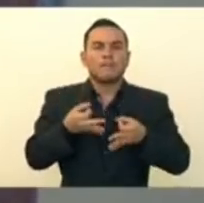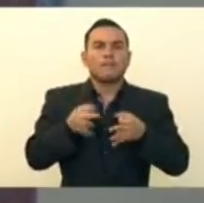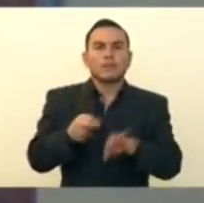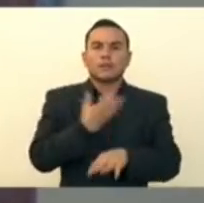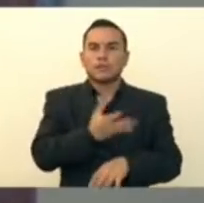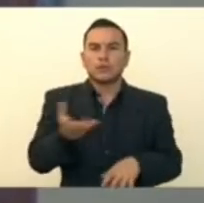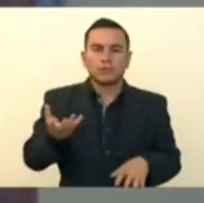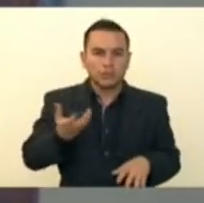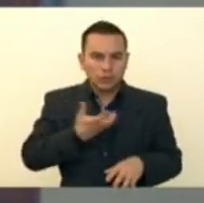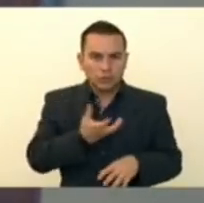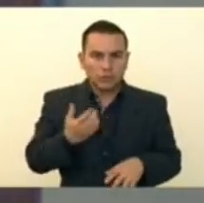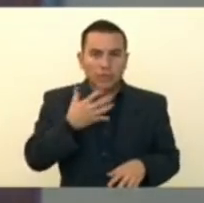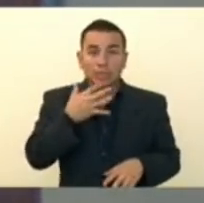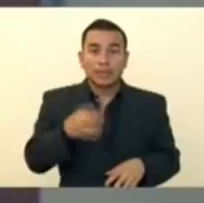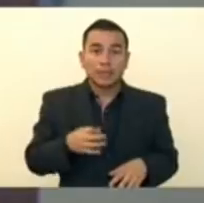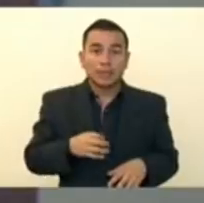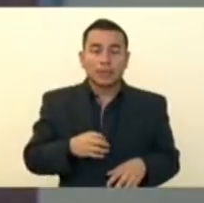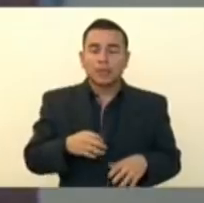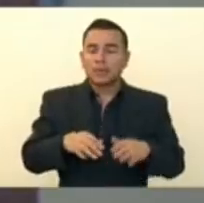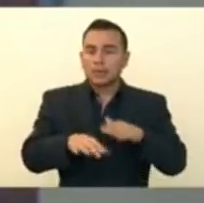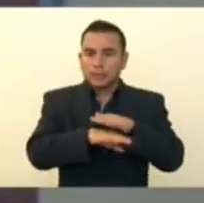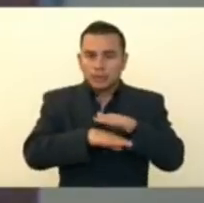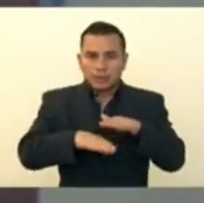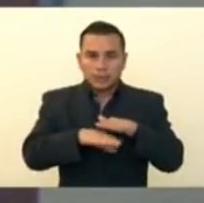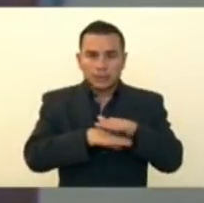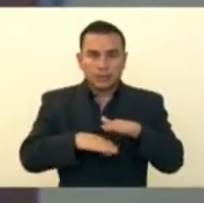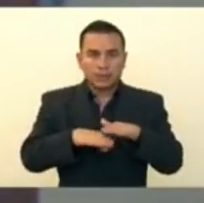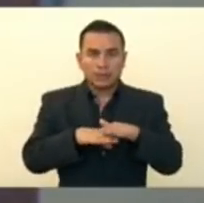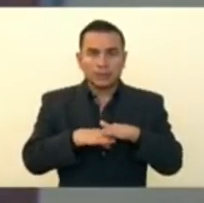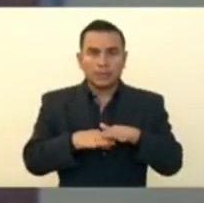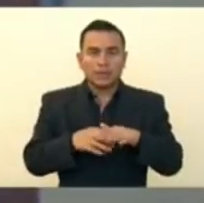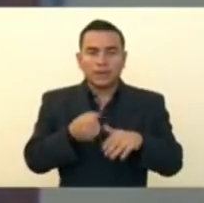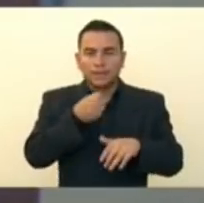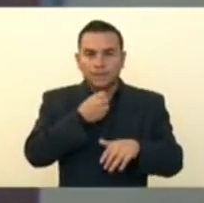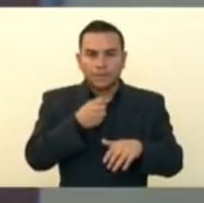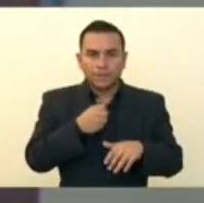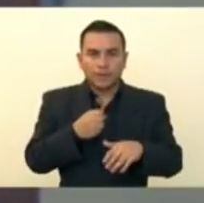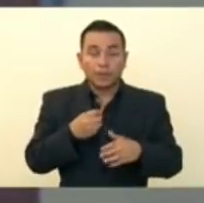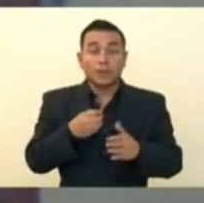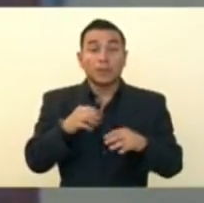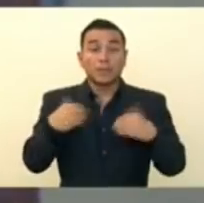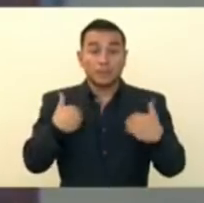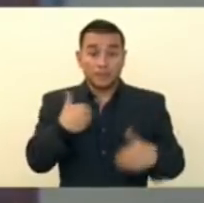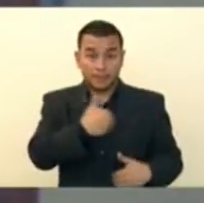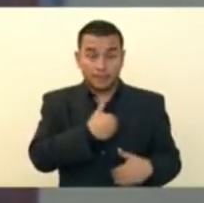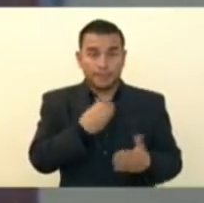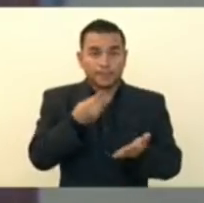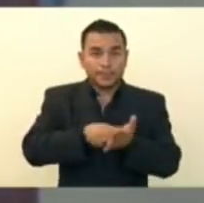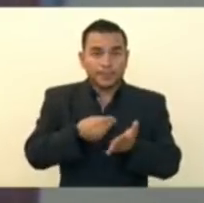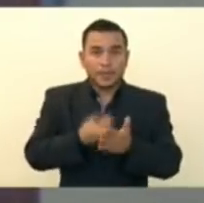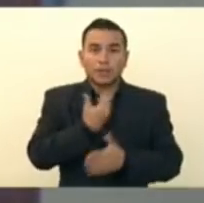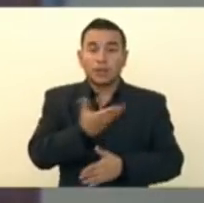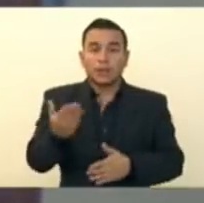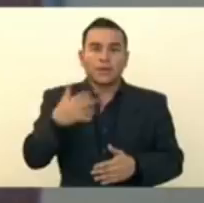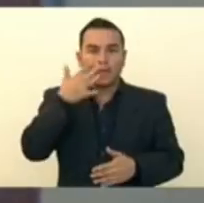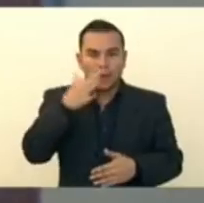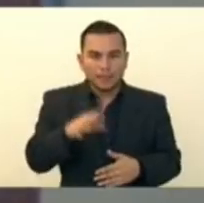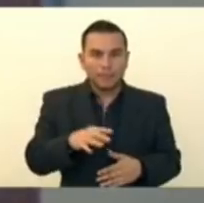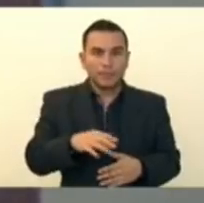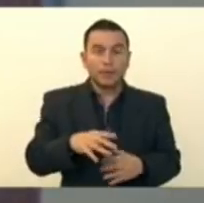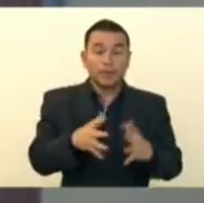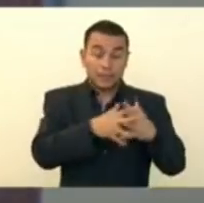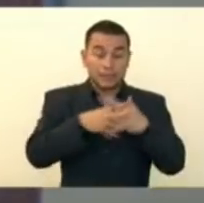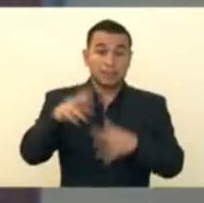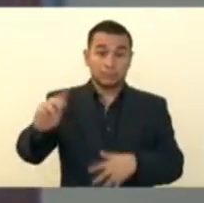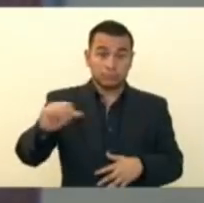solidaria, ya se habló también con la base de datos de Ministerio de Economía, se está trabajando un sistema completo con el recibo de remesas, con el